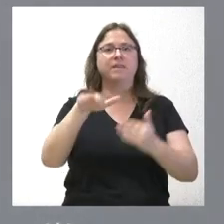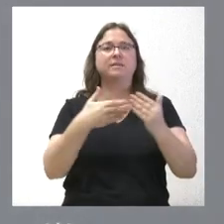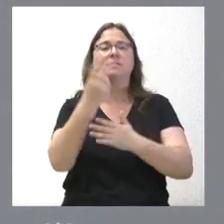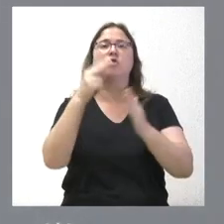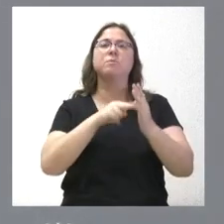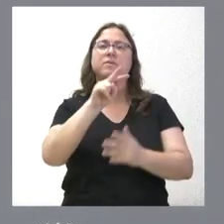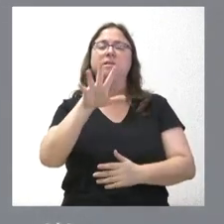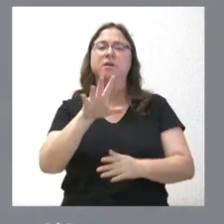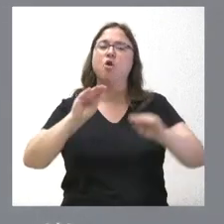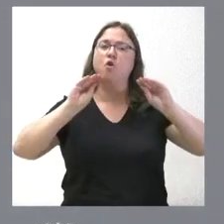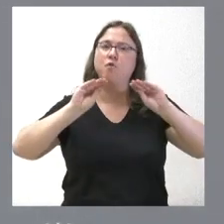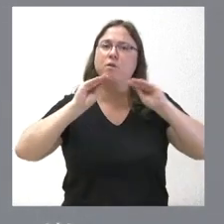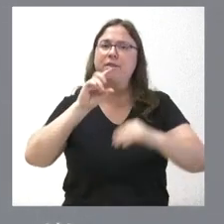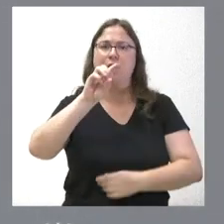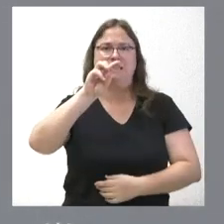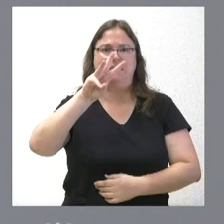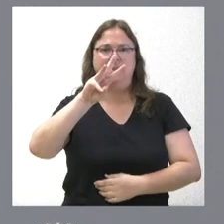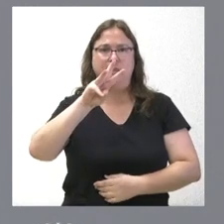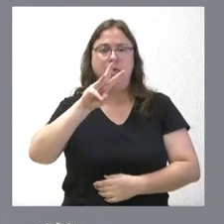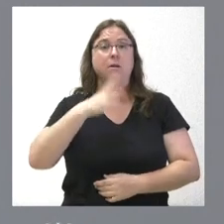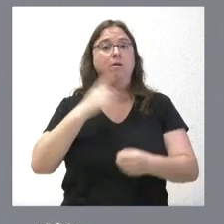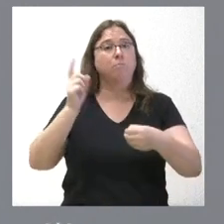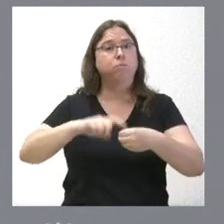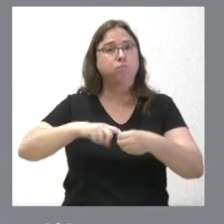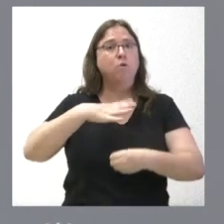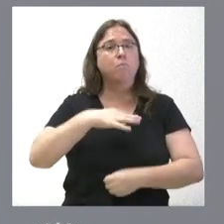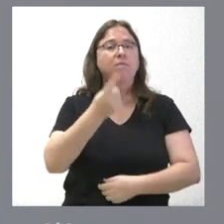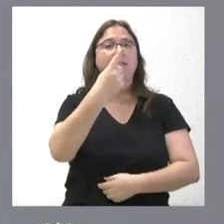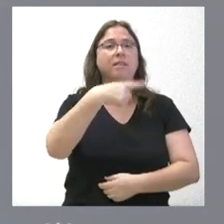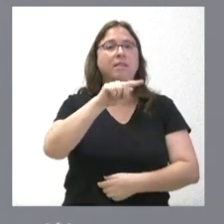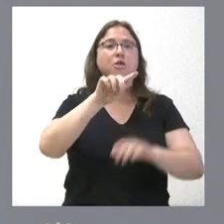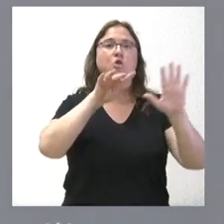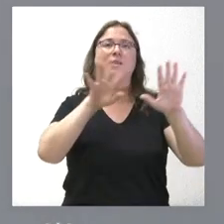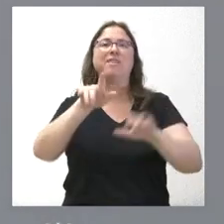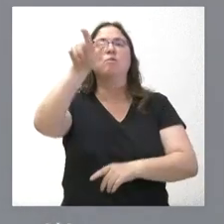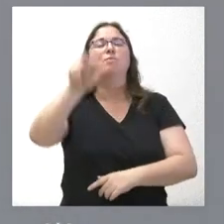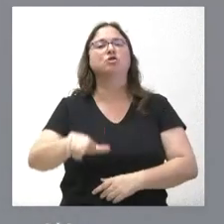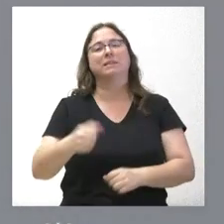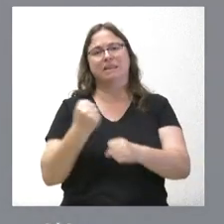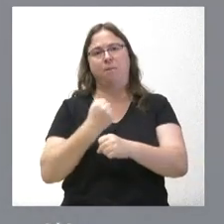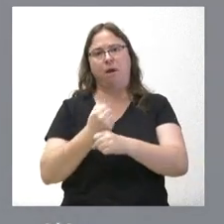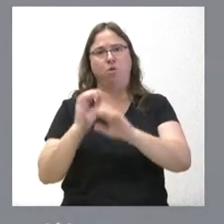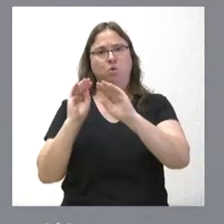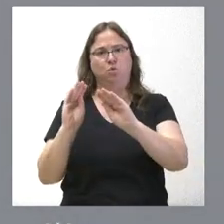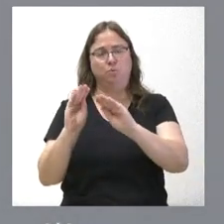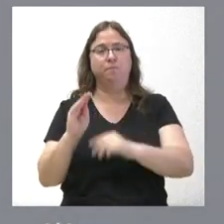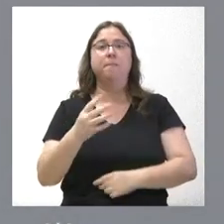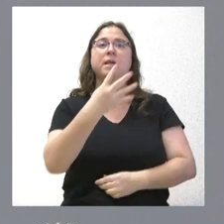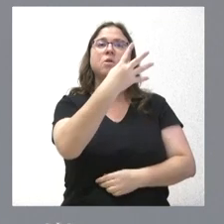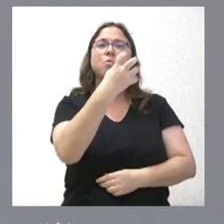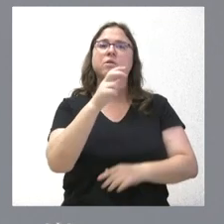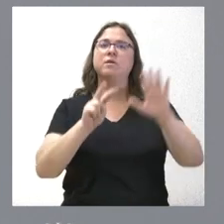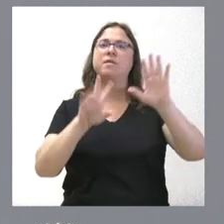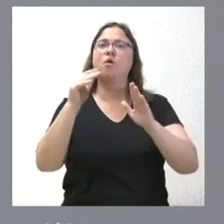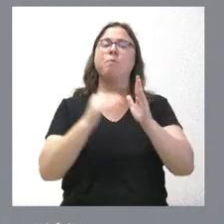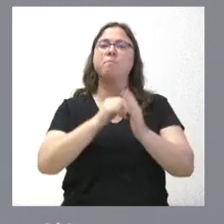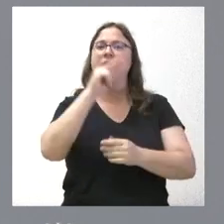acciones formativas en las que podrán beneficiarse 195 trabajadores. 475.000 euros